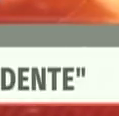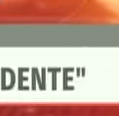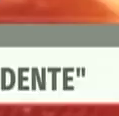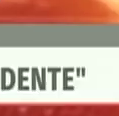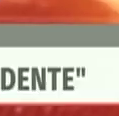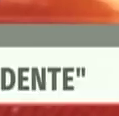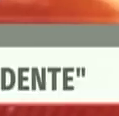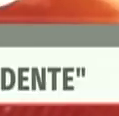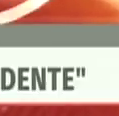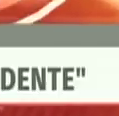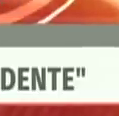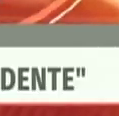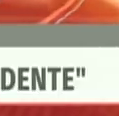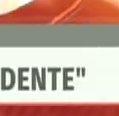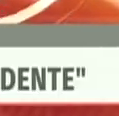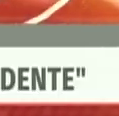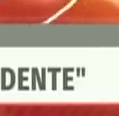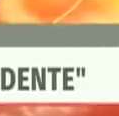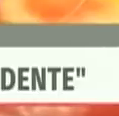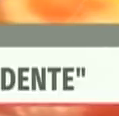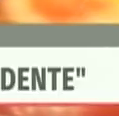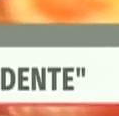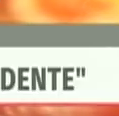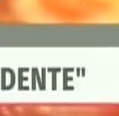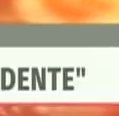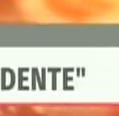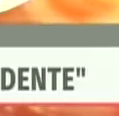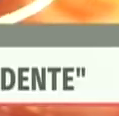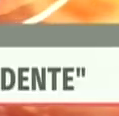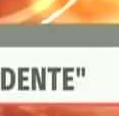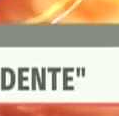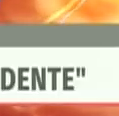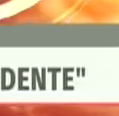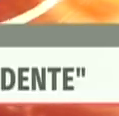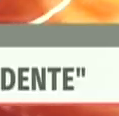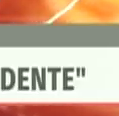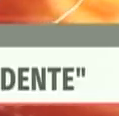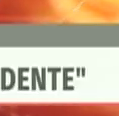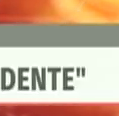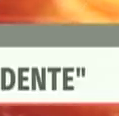No volverán más nunca a pisar el parámetro de Miraflores. Buenos días a ustedes.